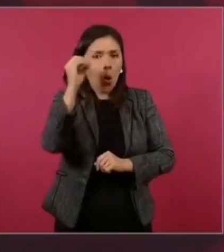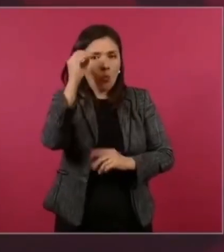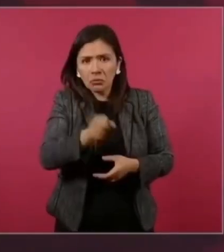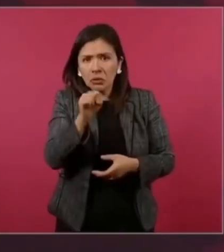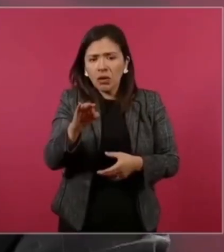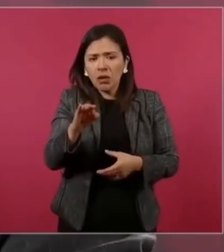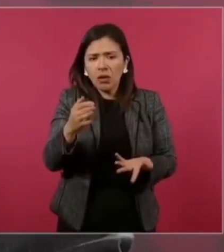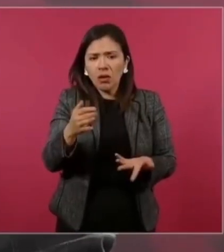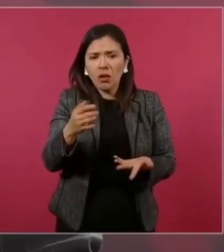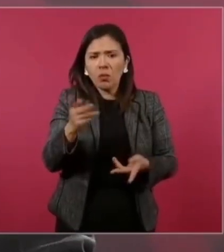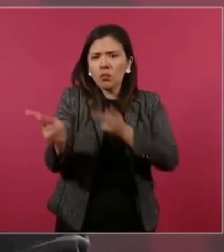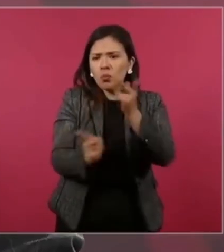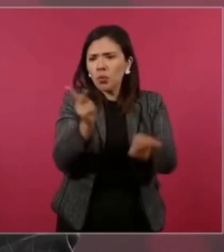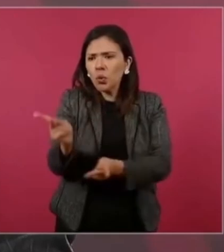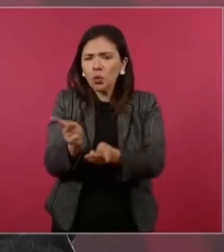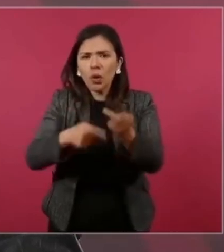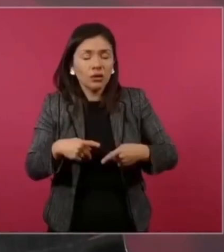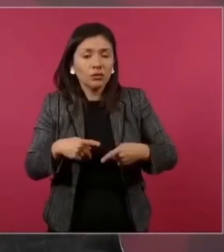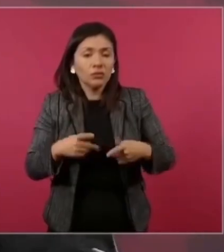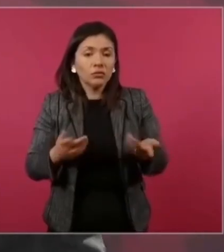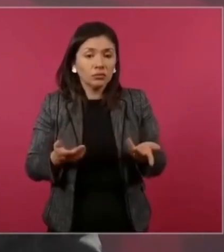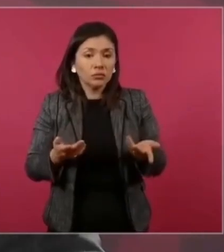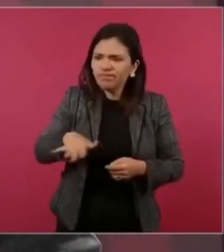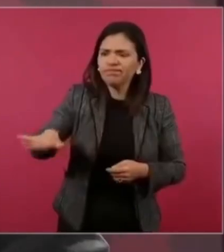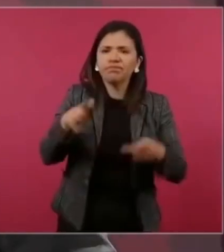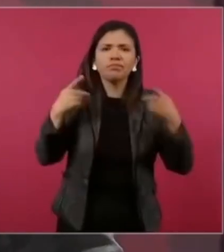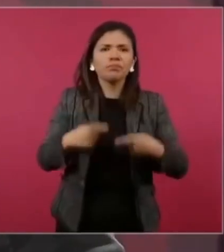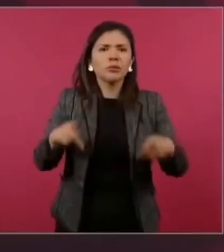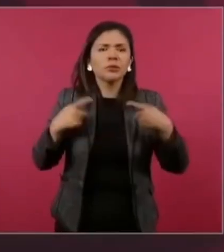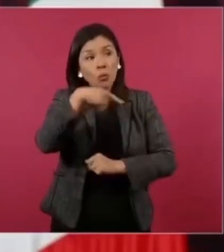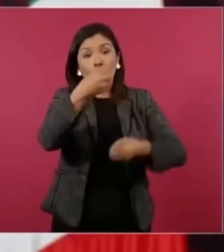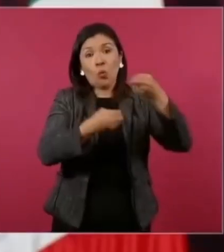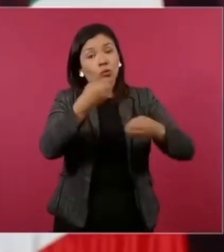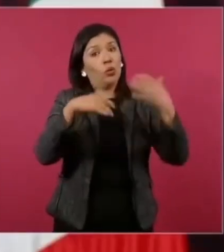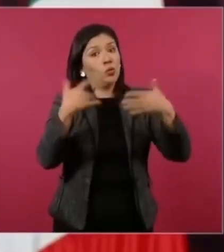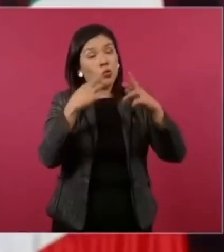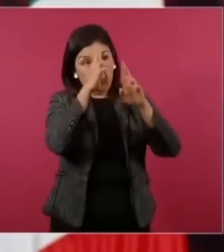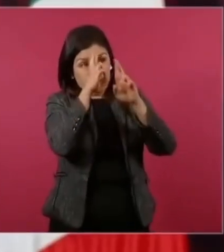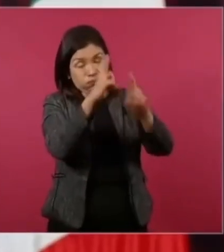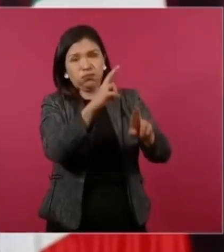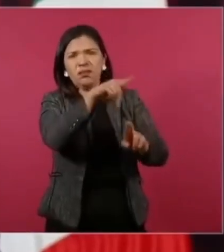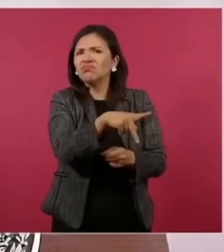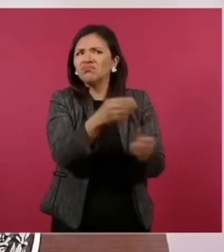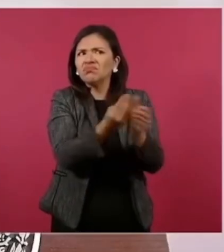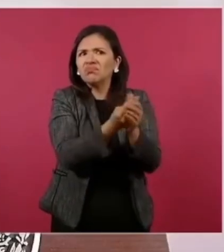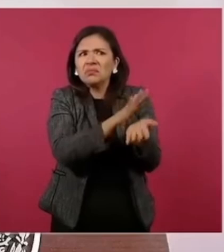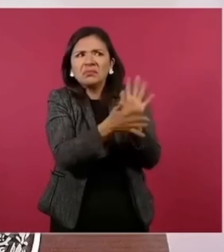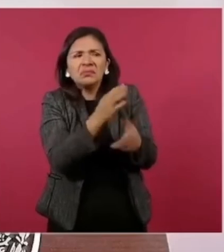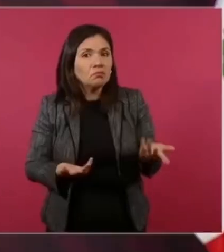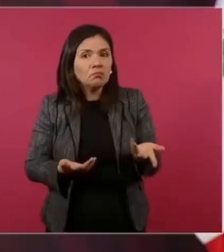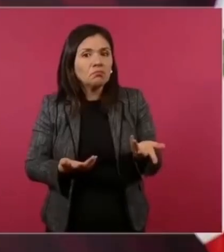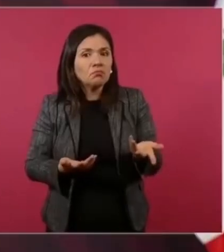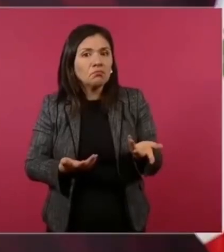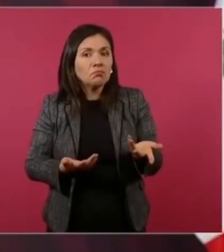sometan a la consulta de los ciudadanos, que sea el pueblo el que elija. Era como un poder clandestino. Nadie sabía